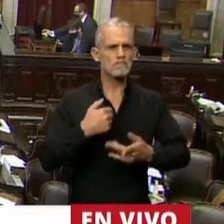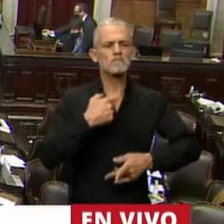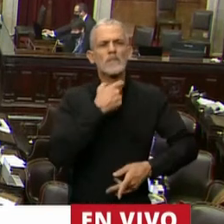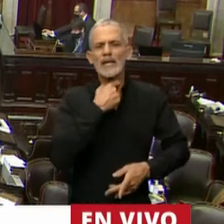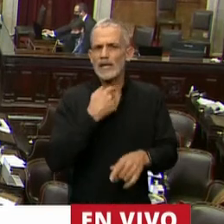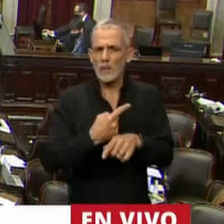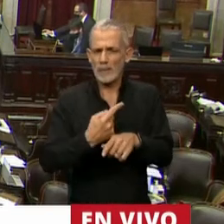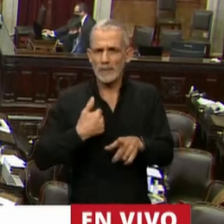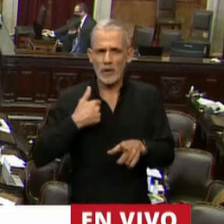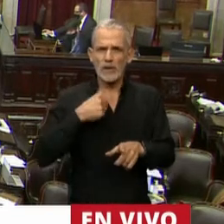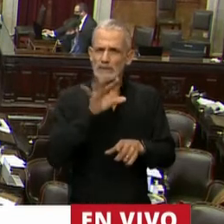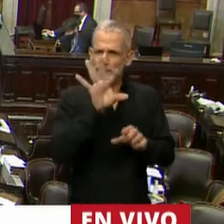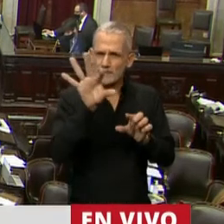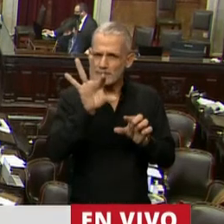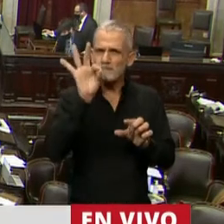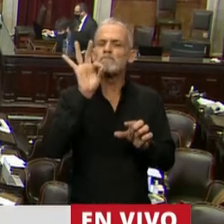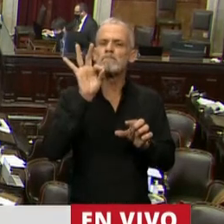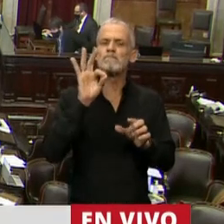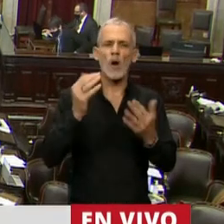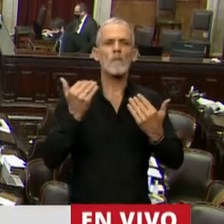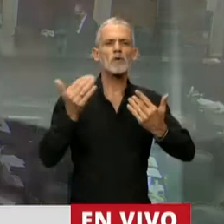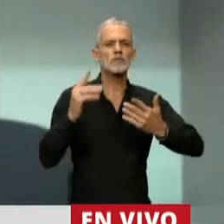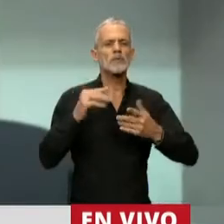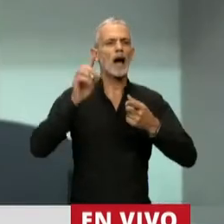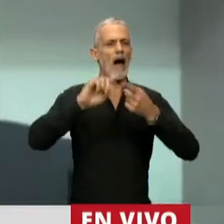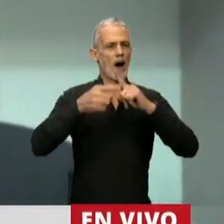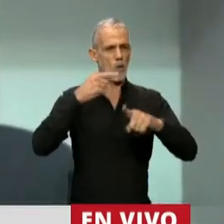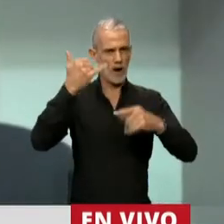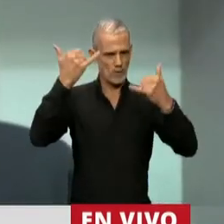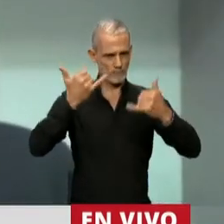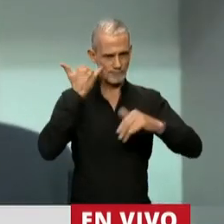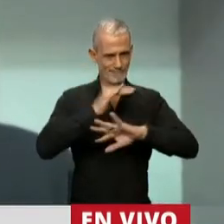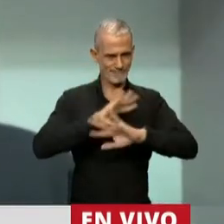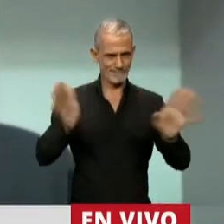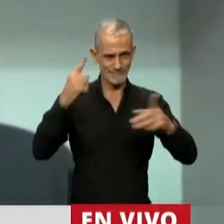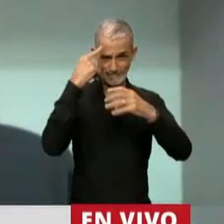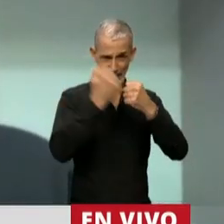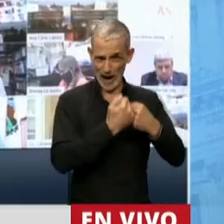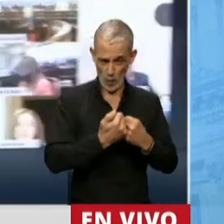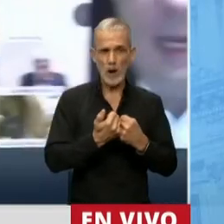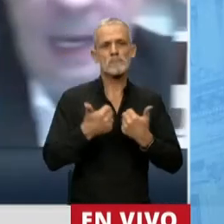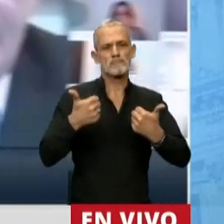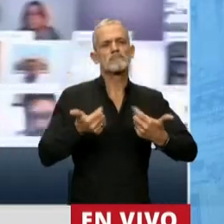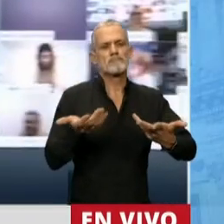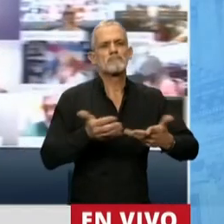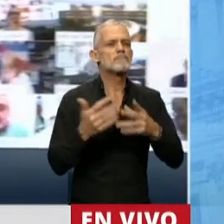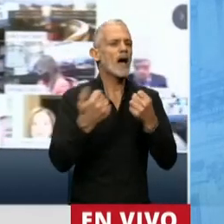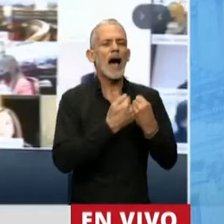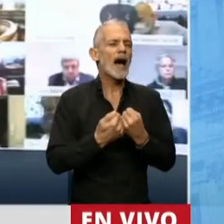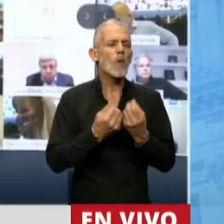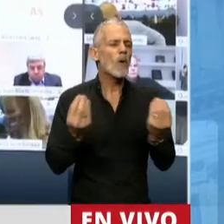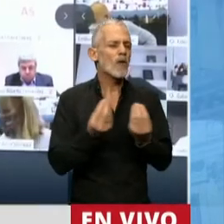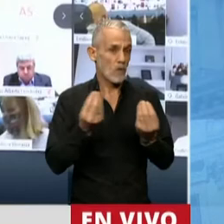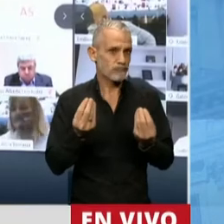Quiero rescatar la posibilidad de haber llegado a un acuerdo y este acuerdo